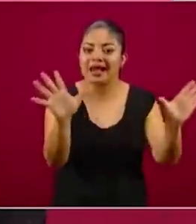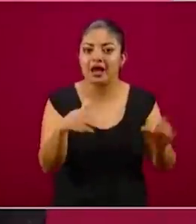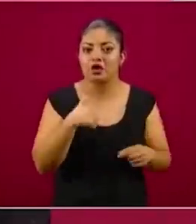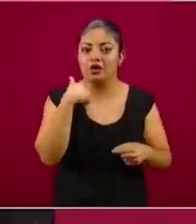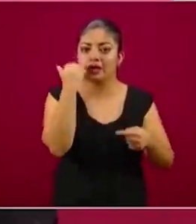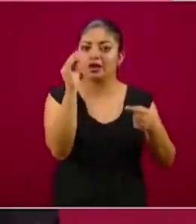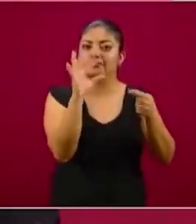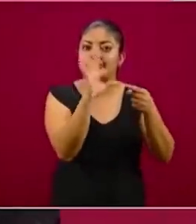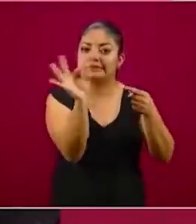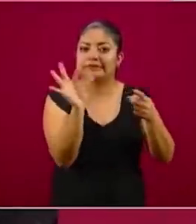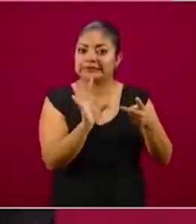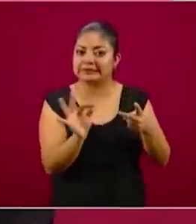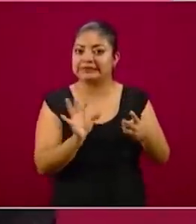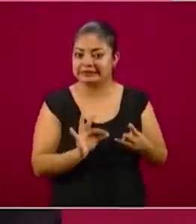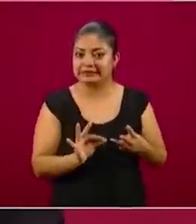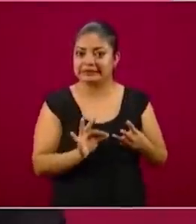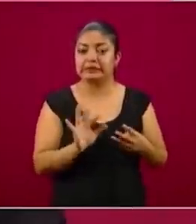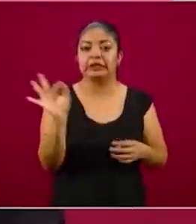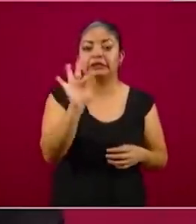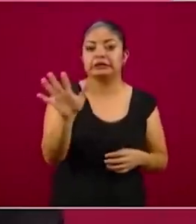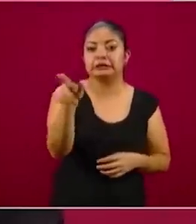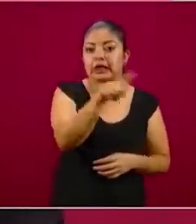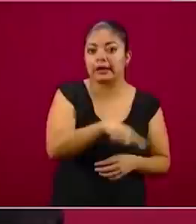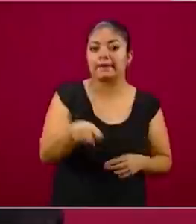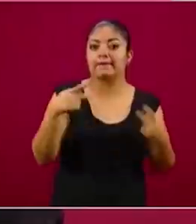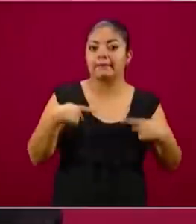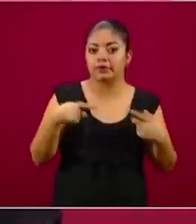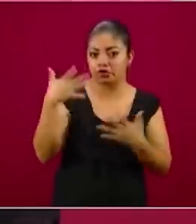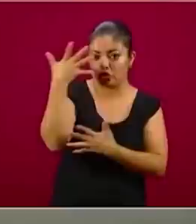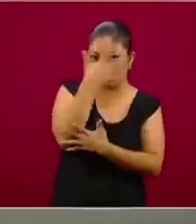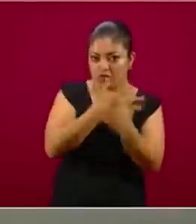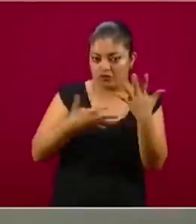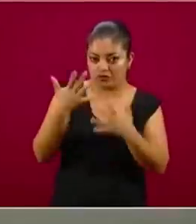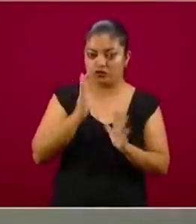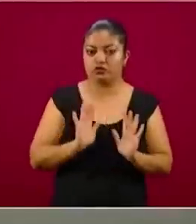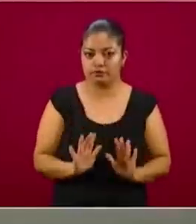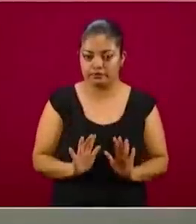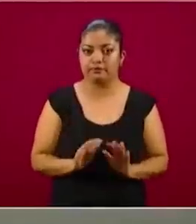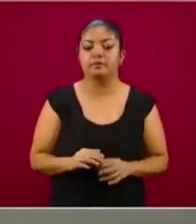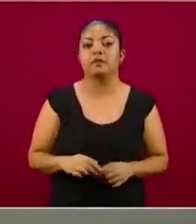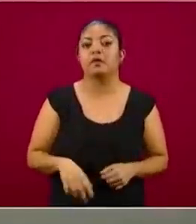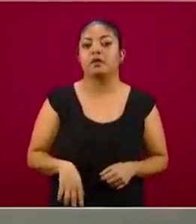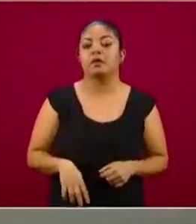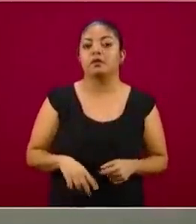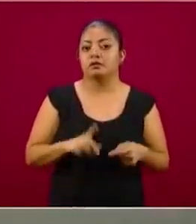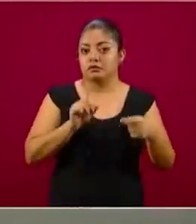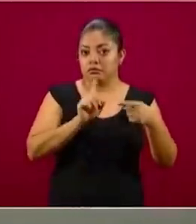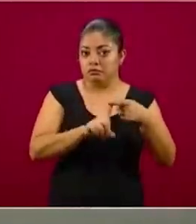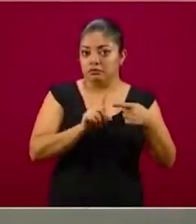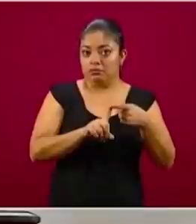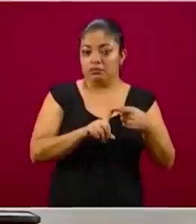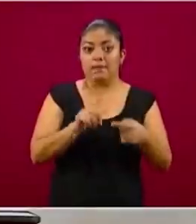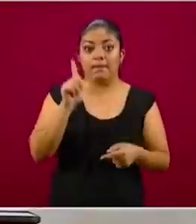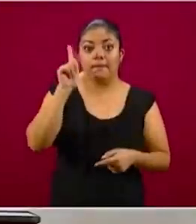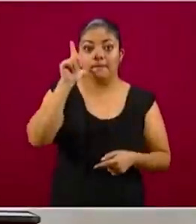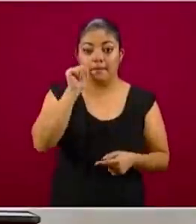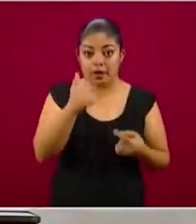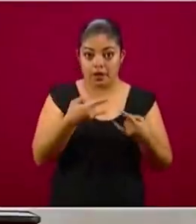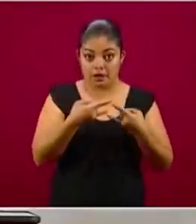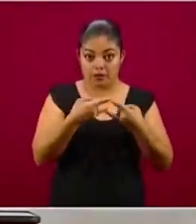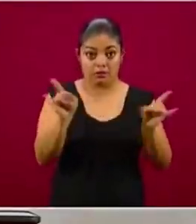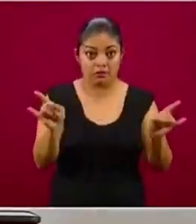de cosas que podrían estarse confundiendo. La primera es, no vamos a abrir mañana,